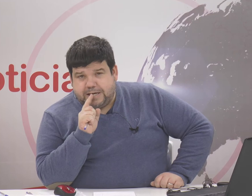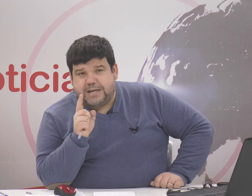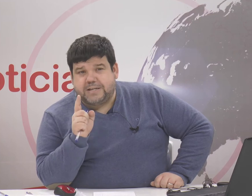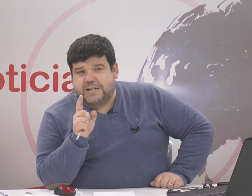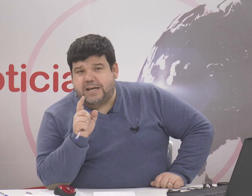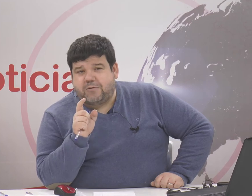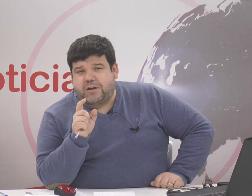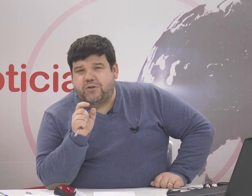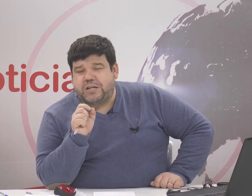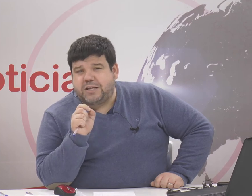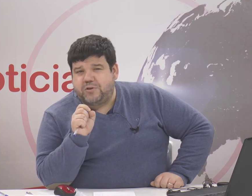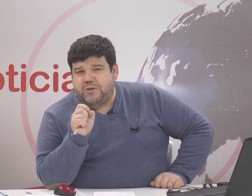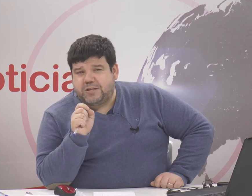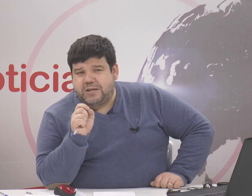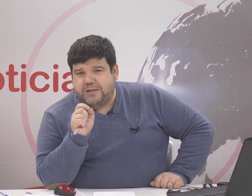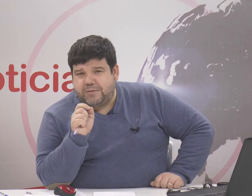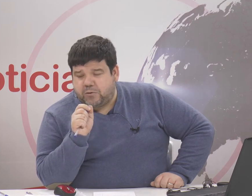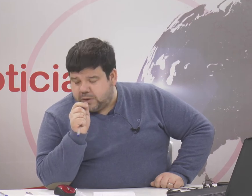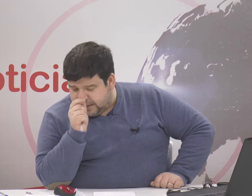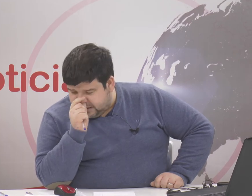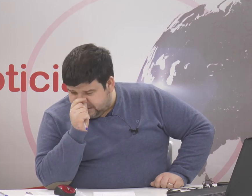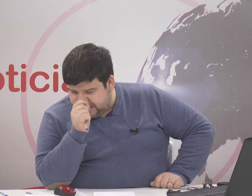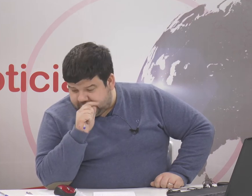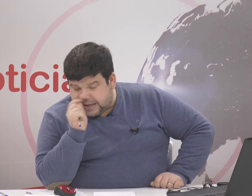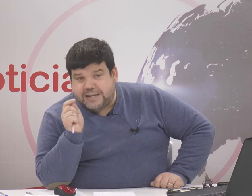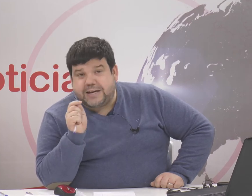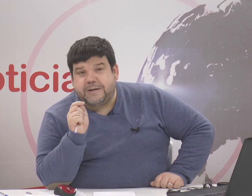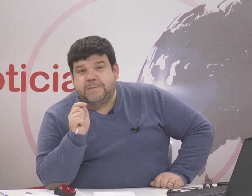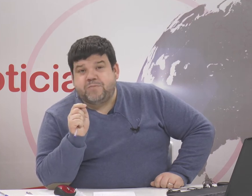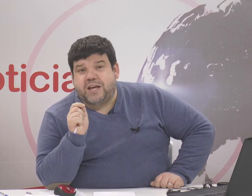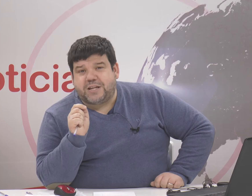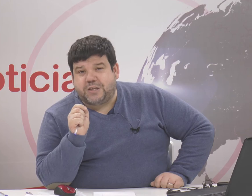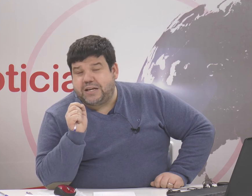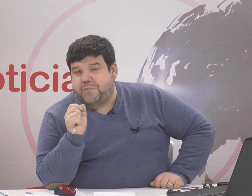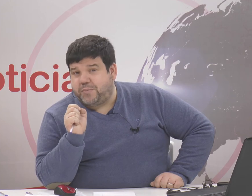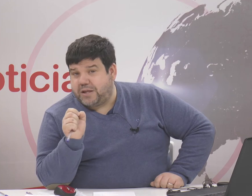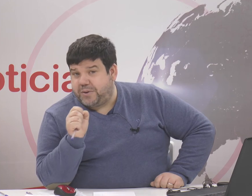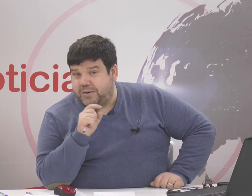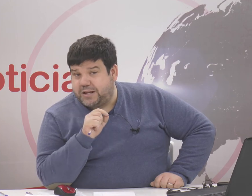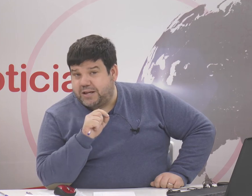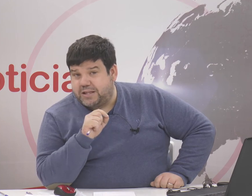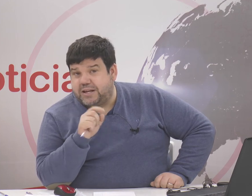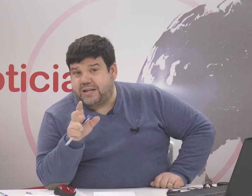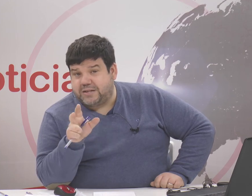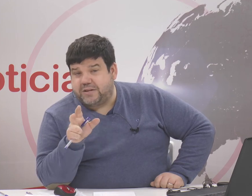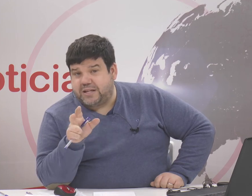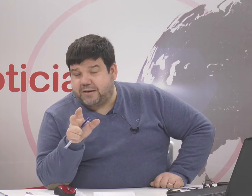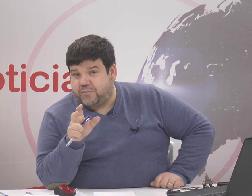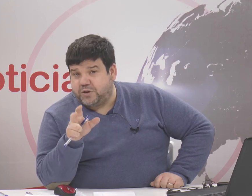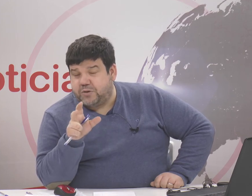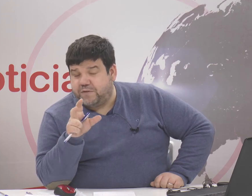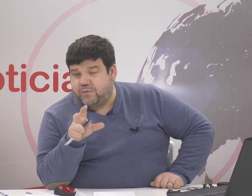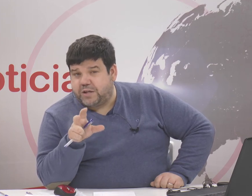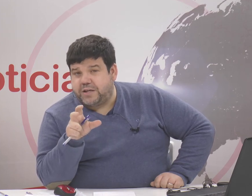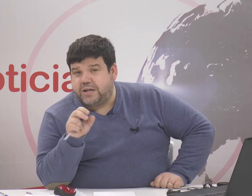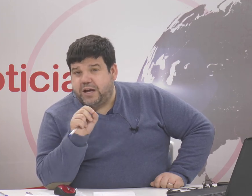y es que se han incautado treinta millones de vacunas en Italia de AstraZeneca preparadas para mandar a Inglaterra ya saben que le estaban